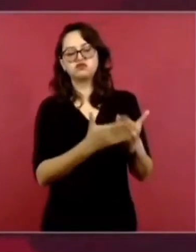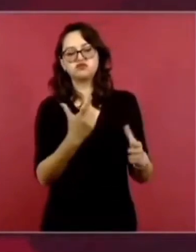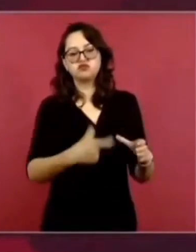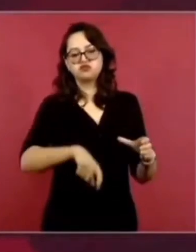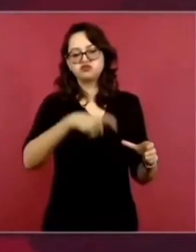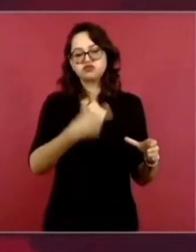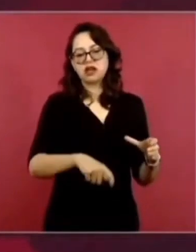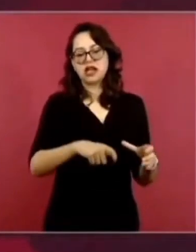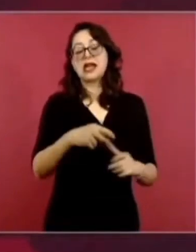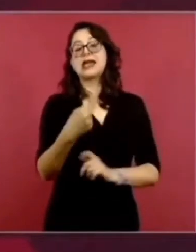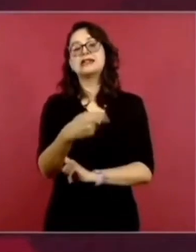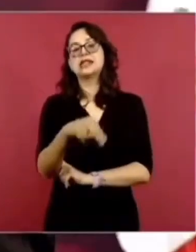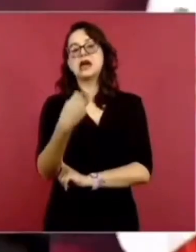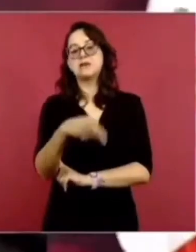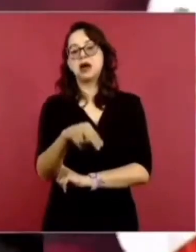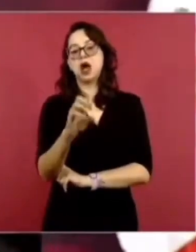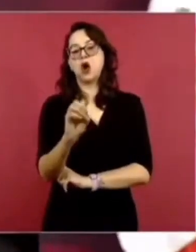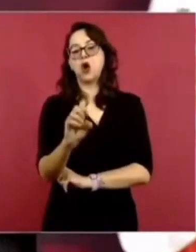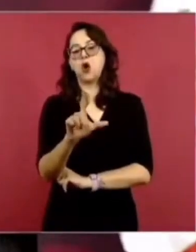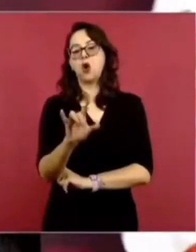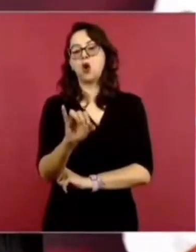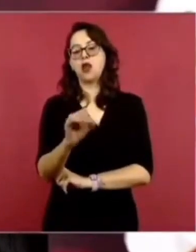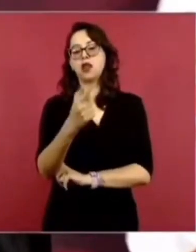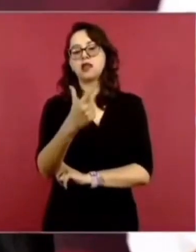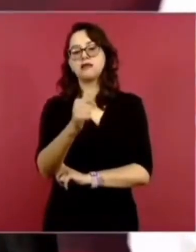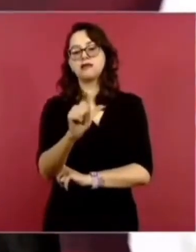No había en realidad una democracia.